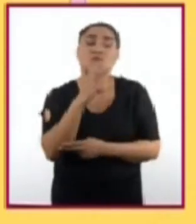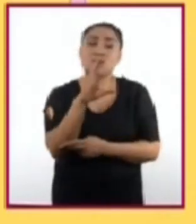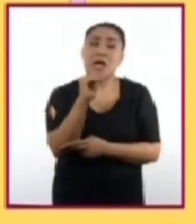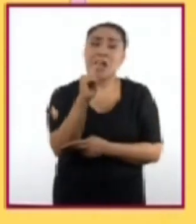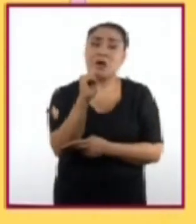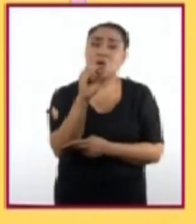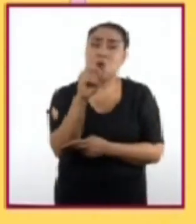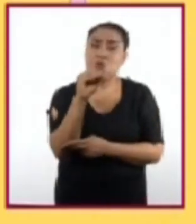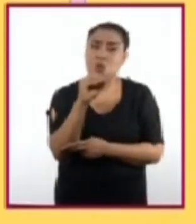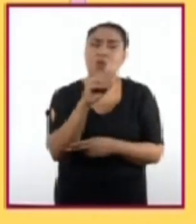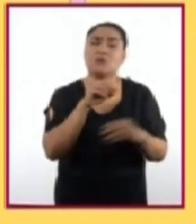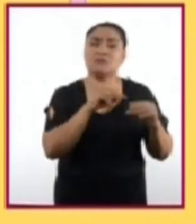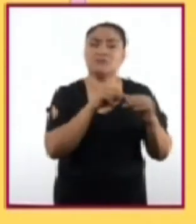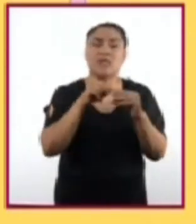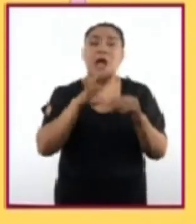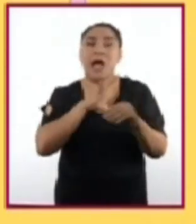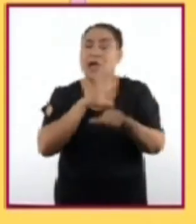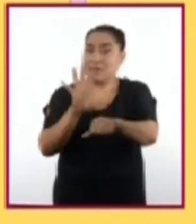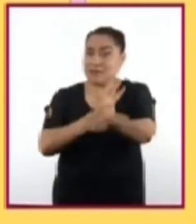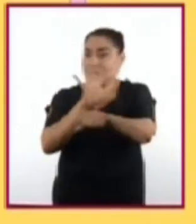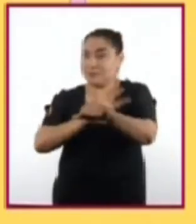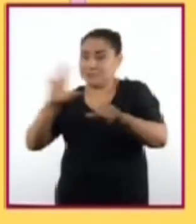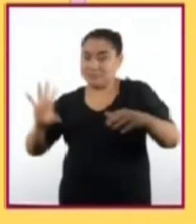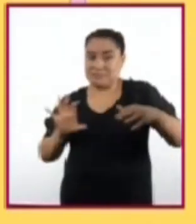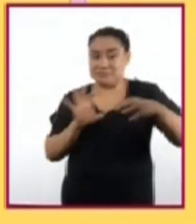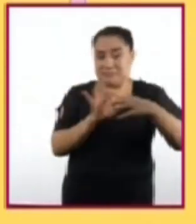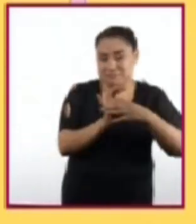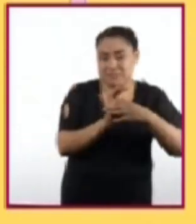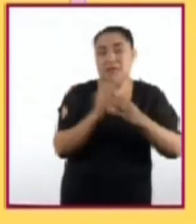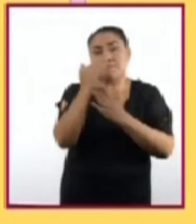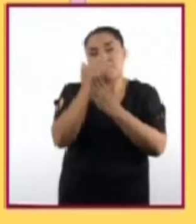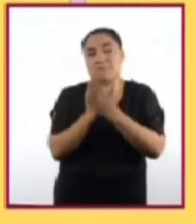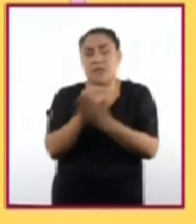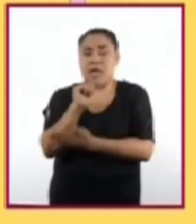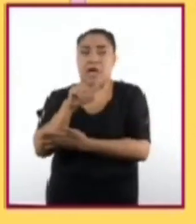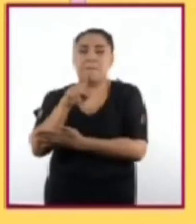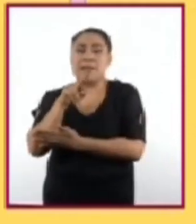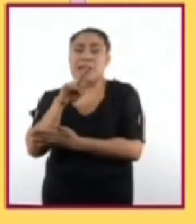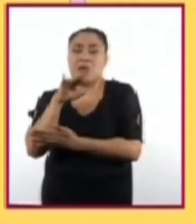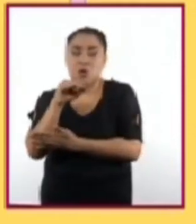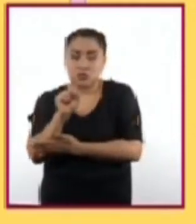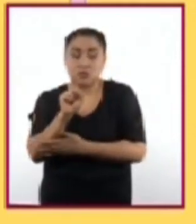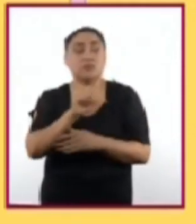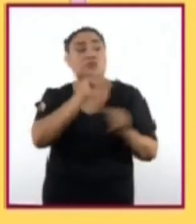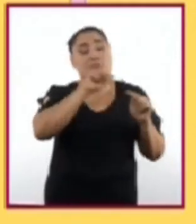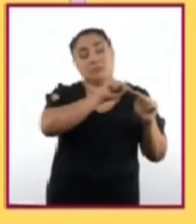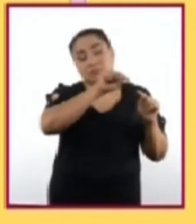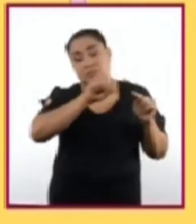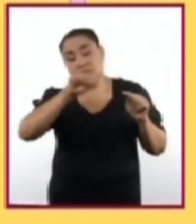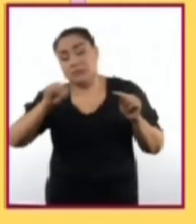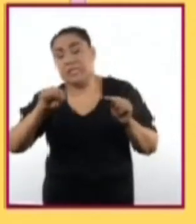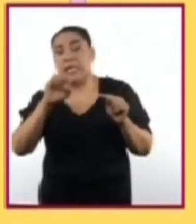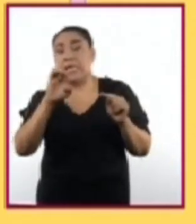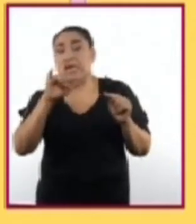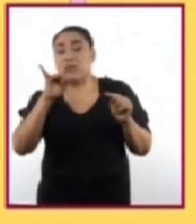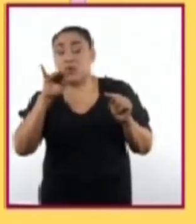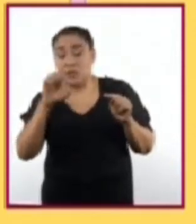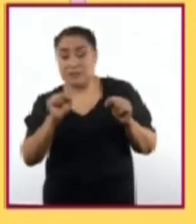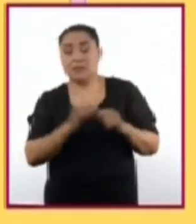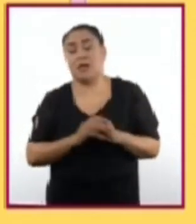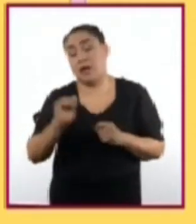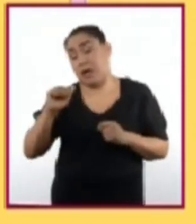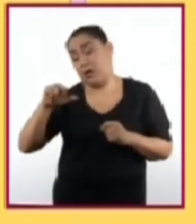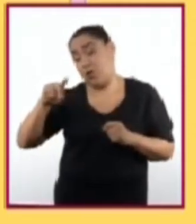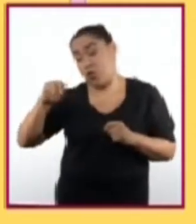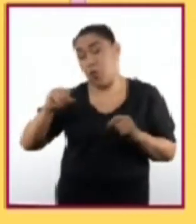filamento calentado por una corriente eléctrica de pocos amperios y que emite electrones al ánodo. Al variar la corriente en el